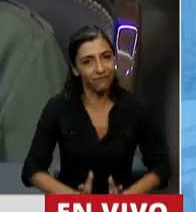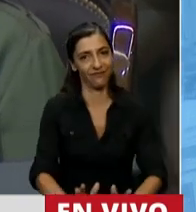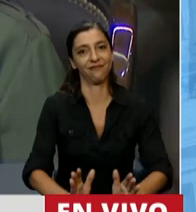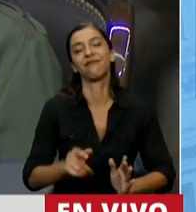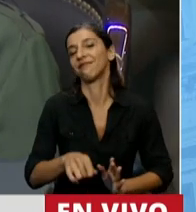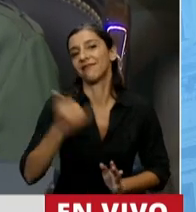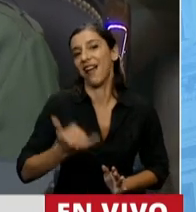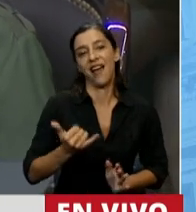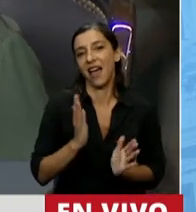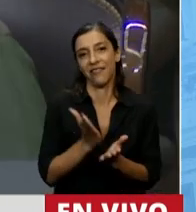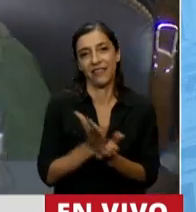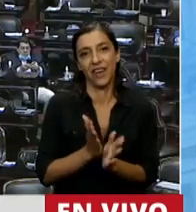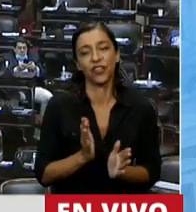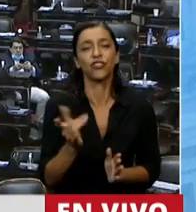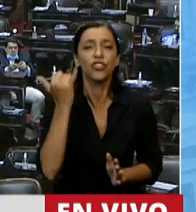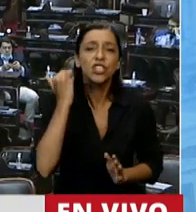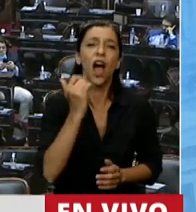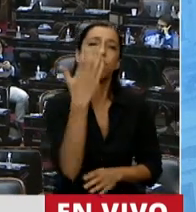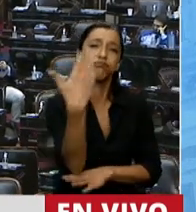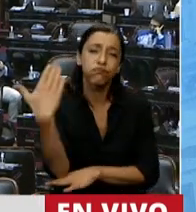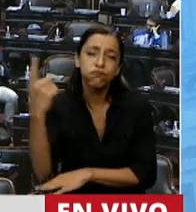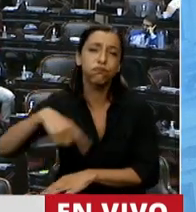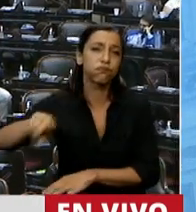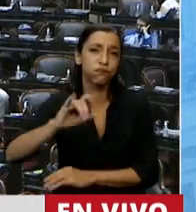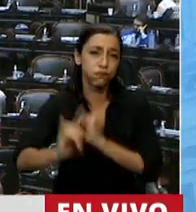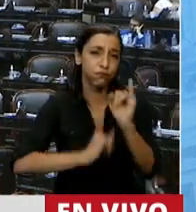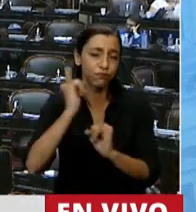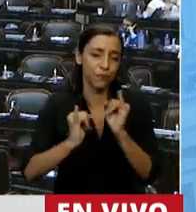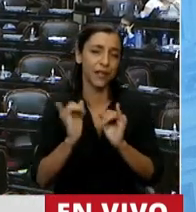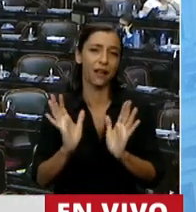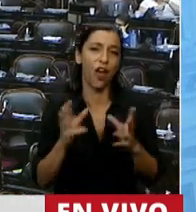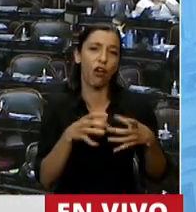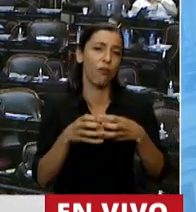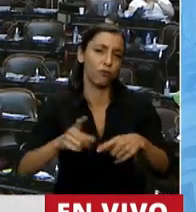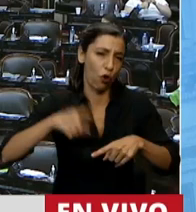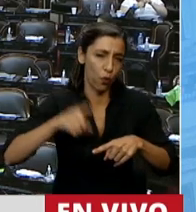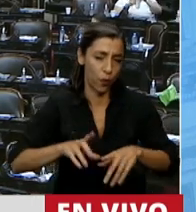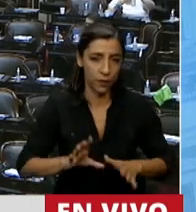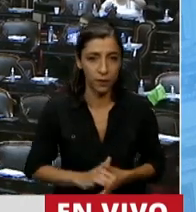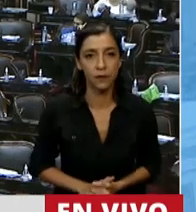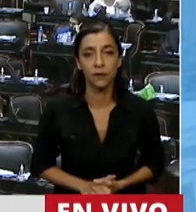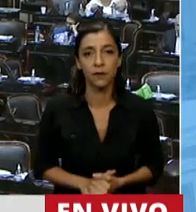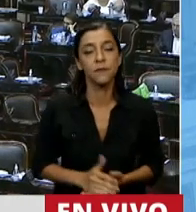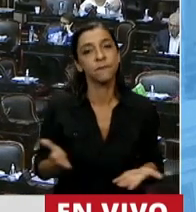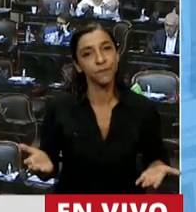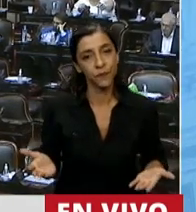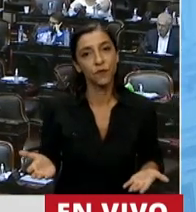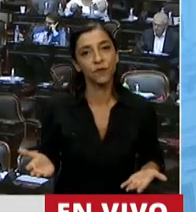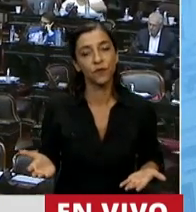bastante en el día de hoy y en el debate de hoy. Mire, presidente,